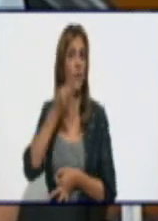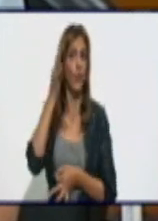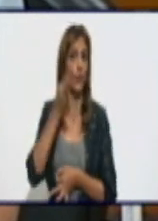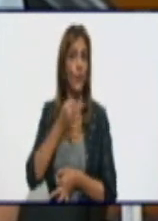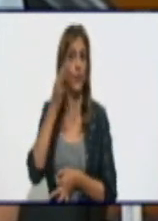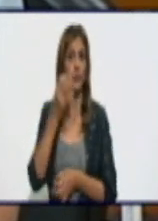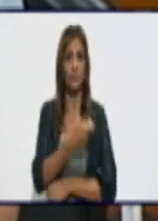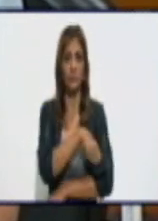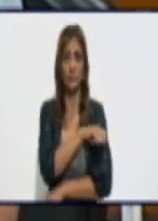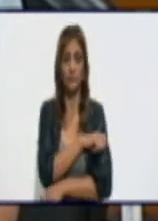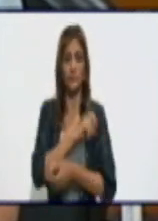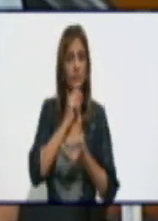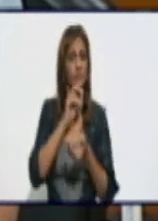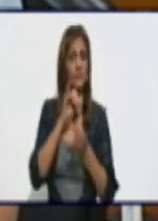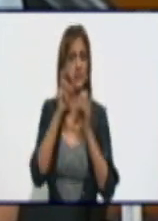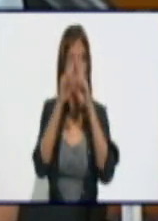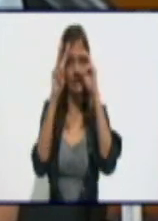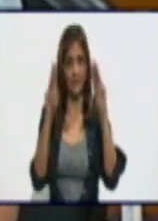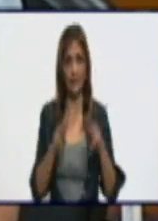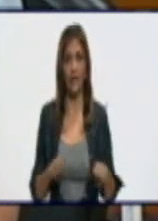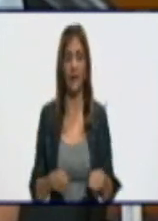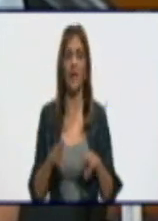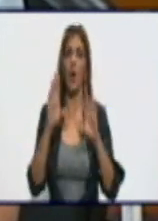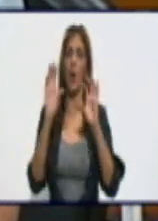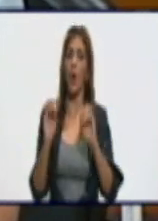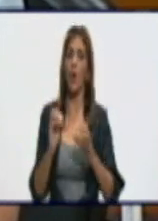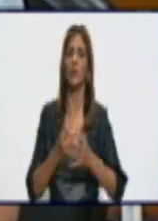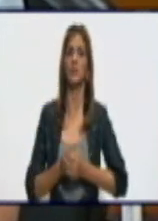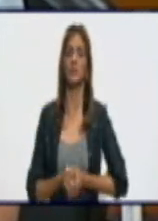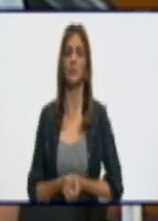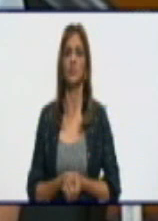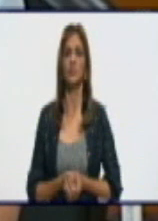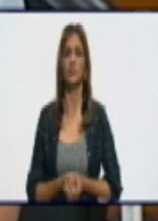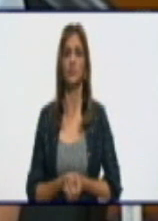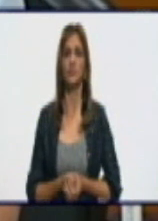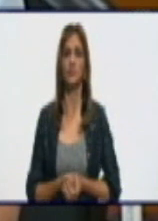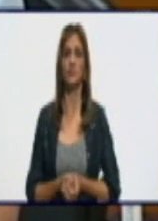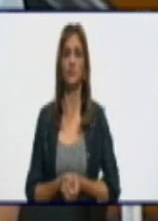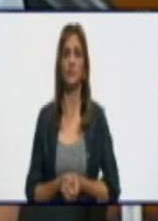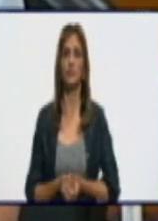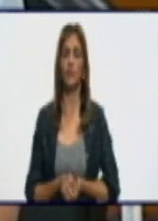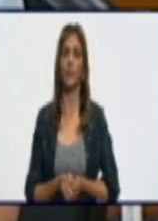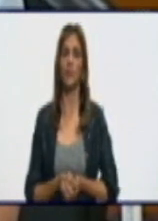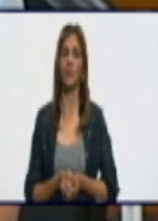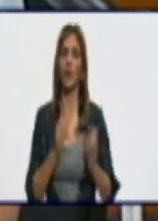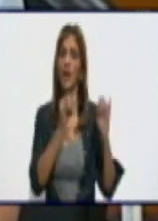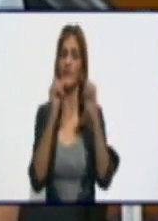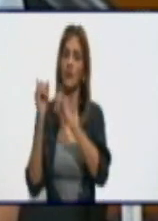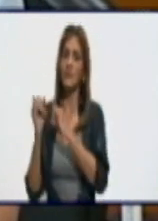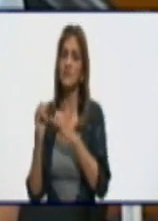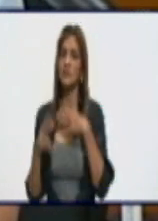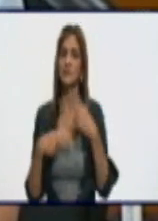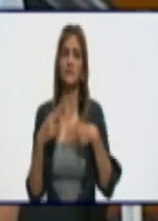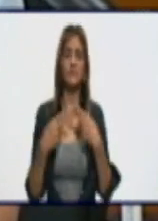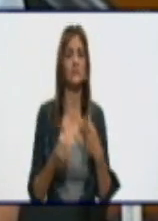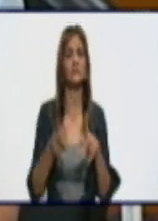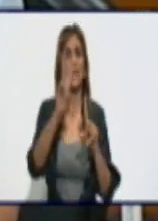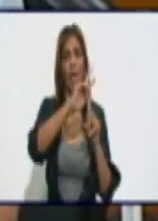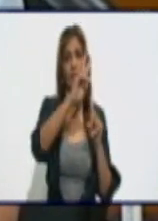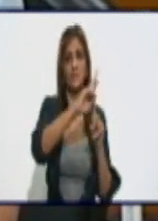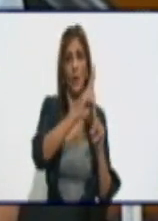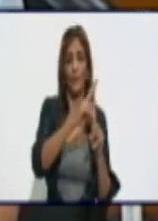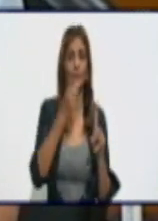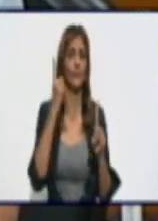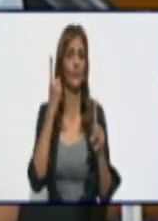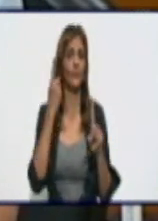través de la divulgación de los medios de prensa que se le está poniendo en todos los medios de prensa, absolutamente todos, la radio, la televisión, estos